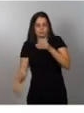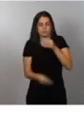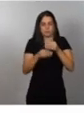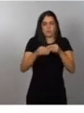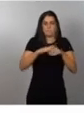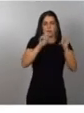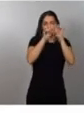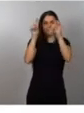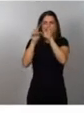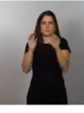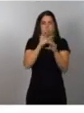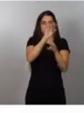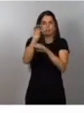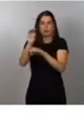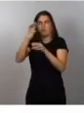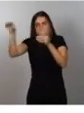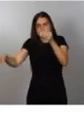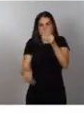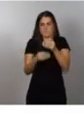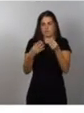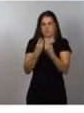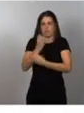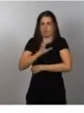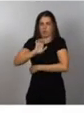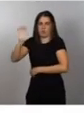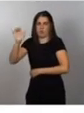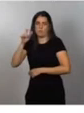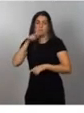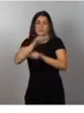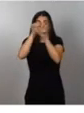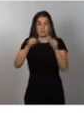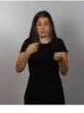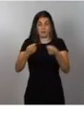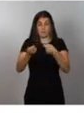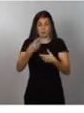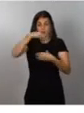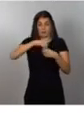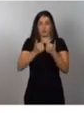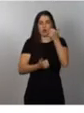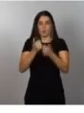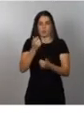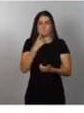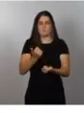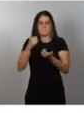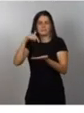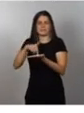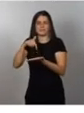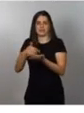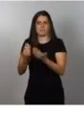De esta forma podremos competir en un mercado que cada día es más exigente y con actores